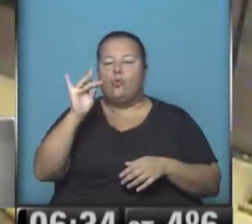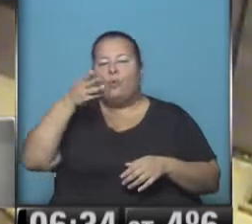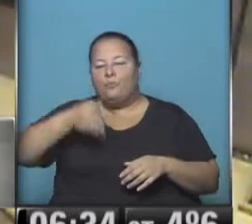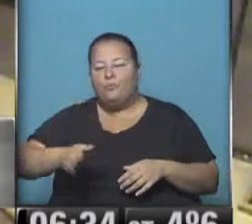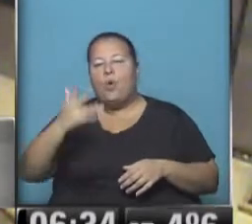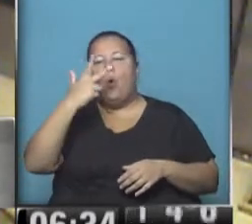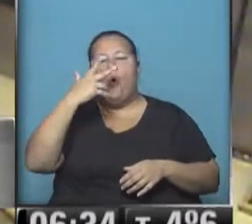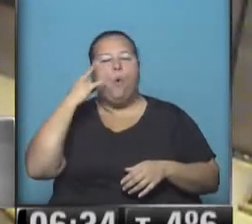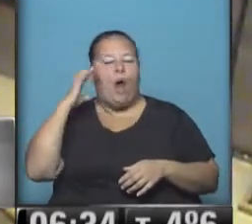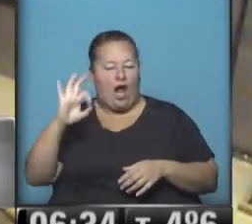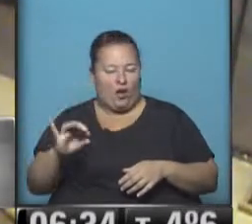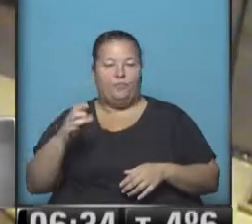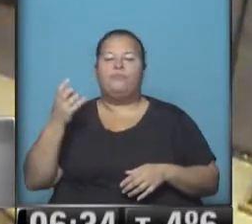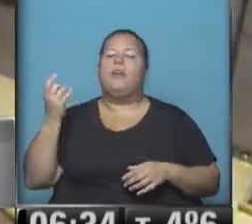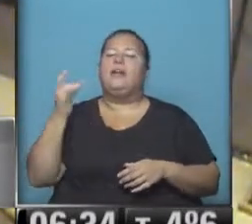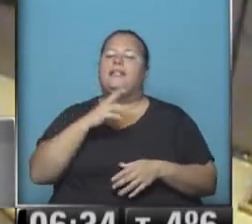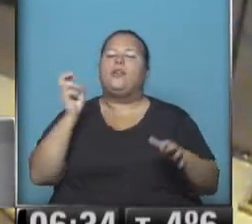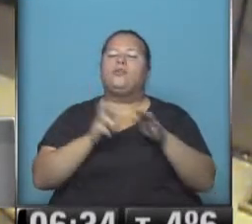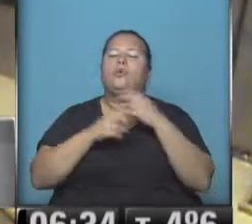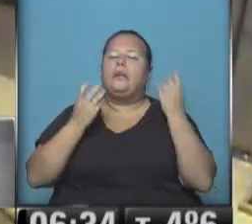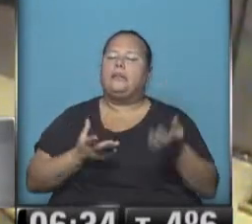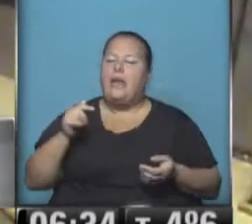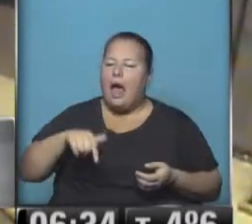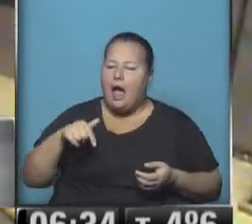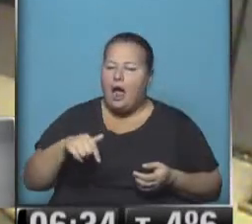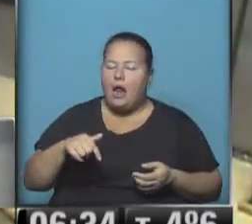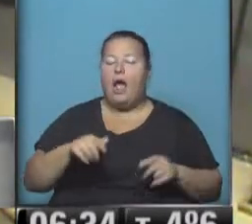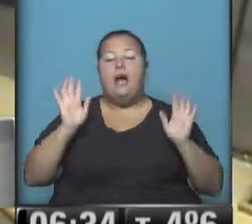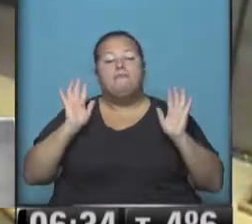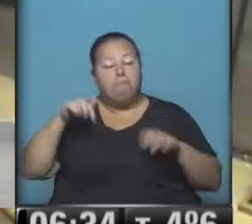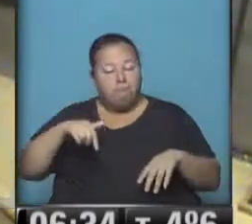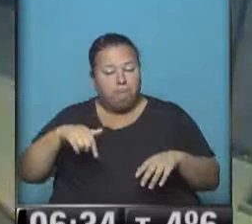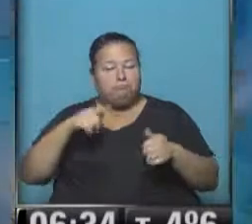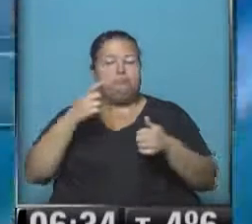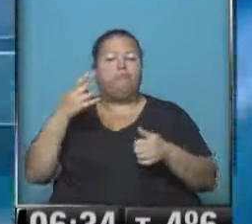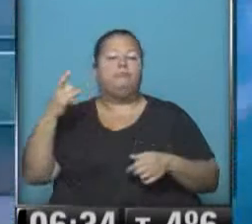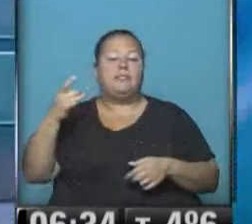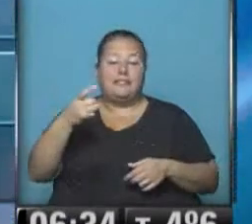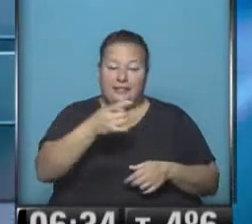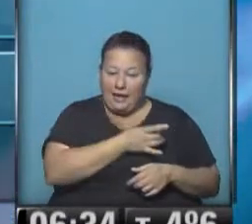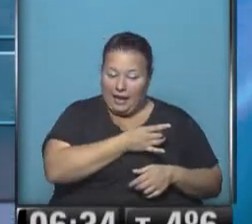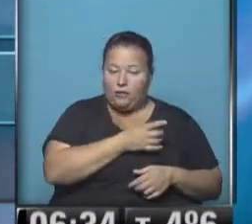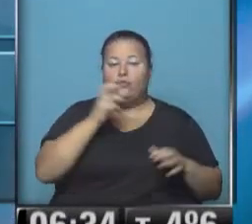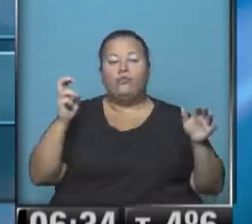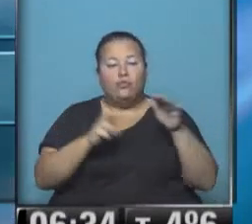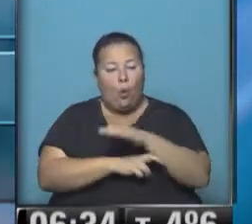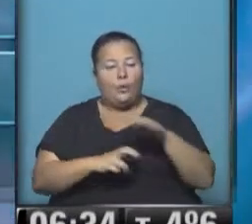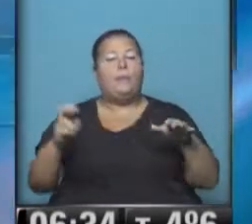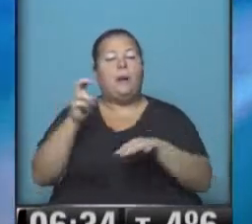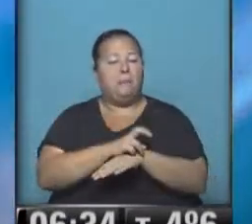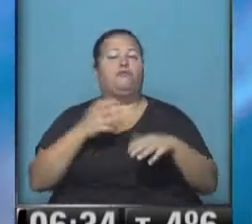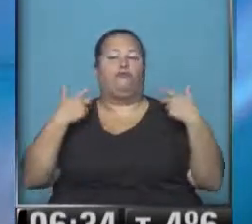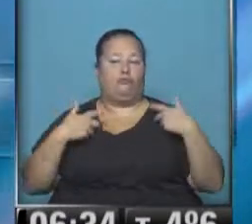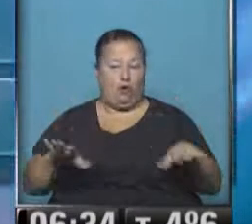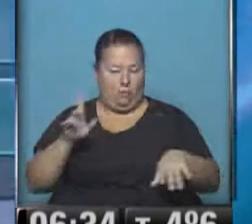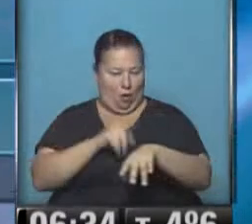Servicios, cómo están funcionando en este comienzo de jornada y de semana. Por el momento las distintas líneas ferroviarias, subte, cipre, metro, de acuerdo